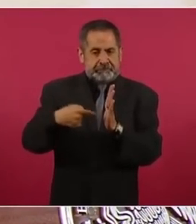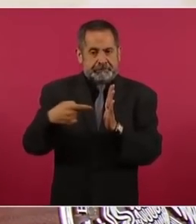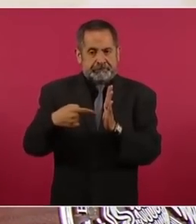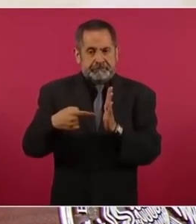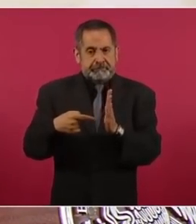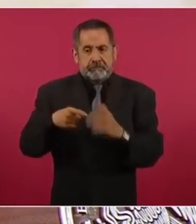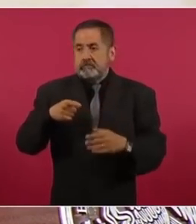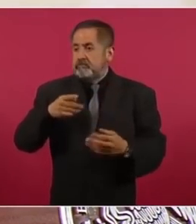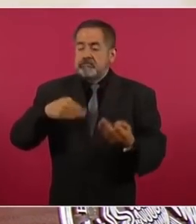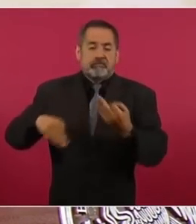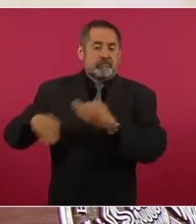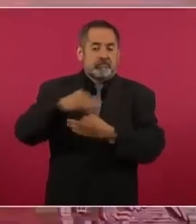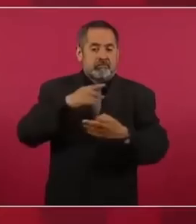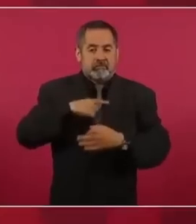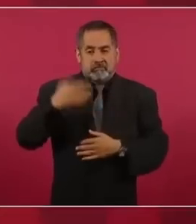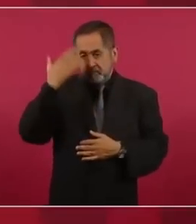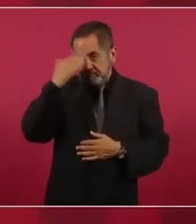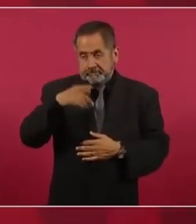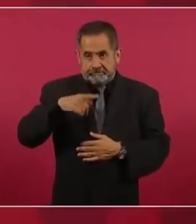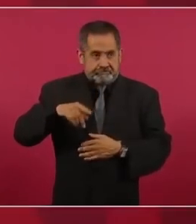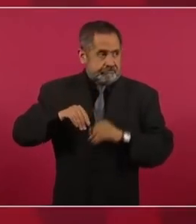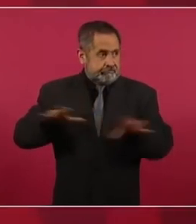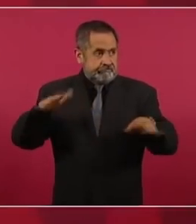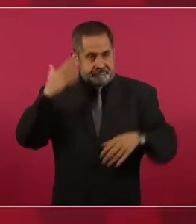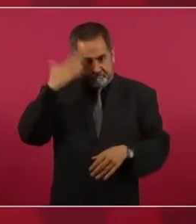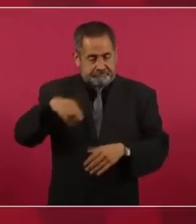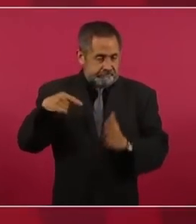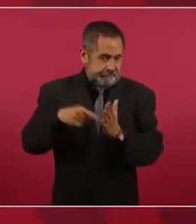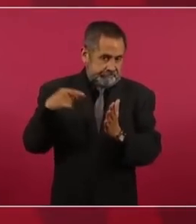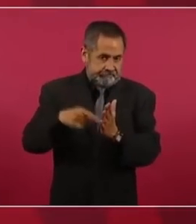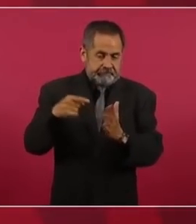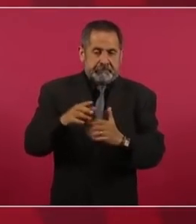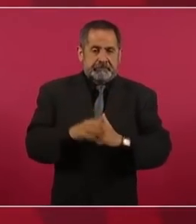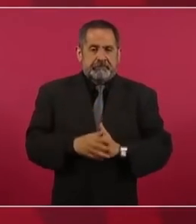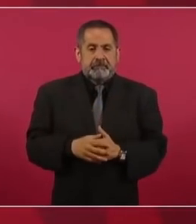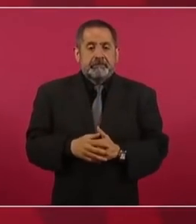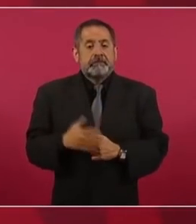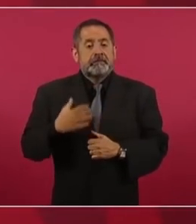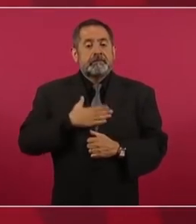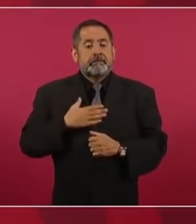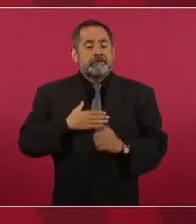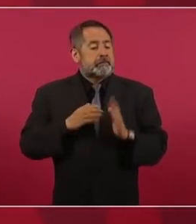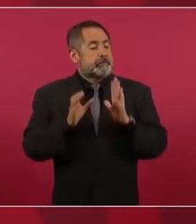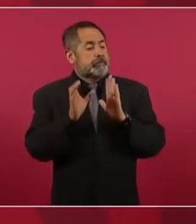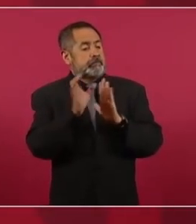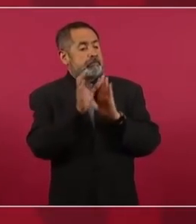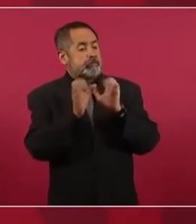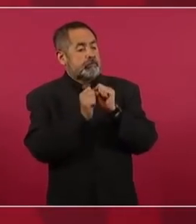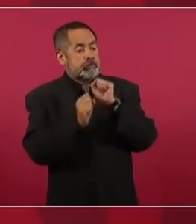todos debemos de saberlo. En nuestra Constitución